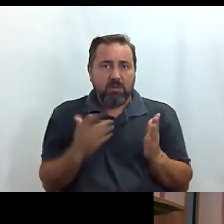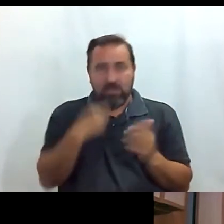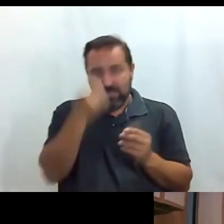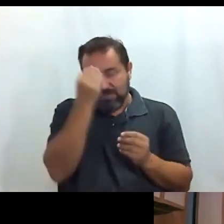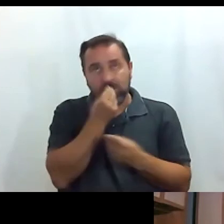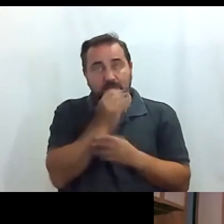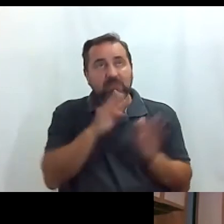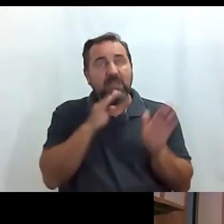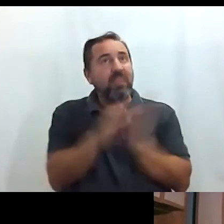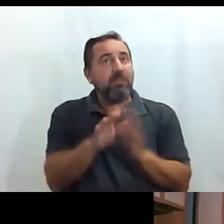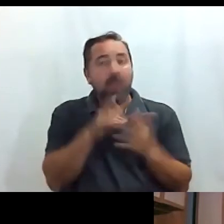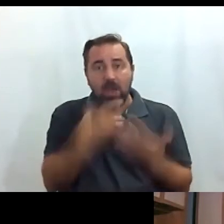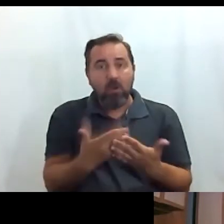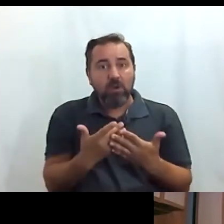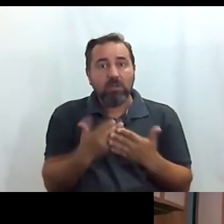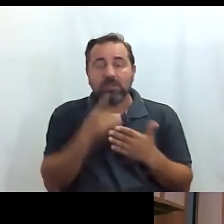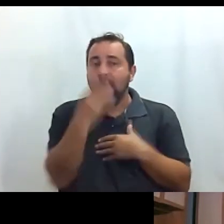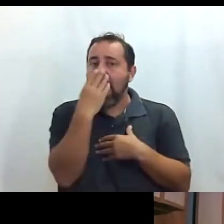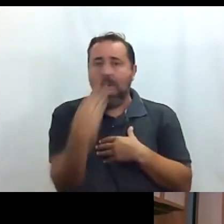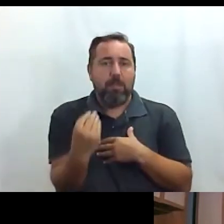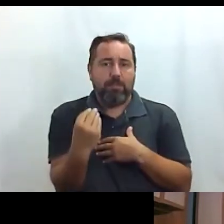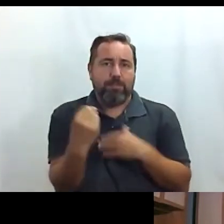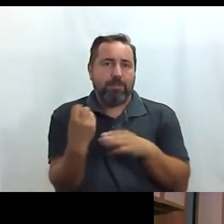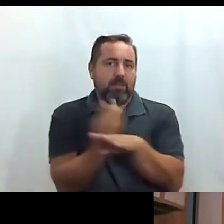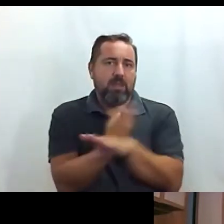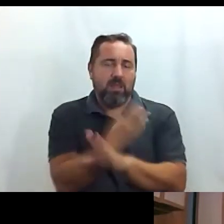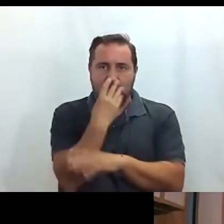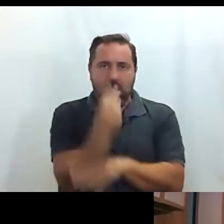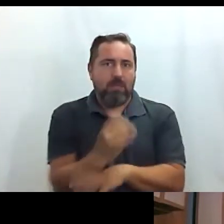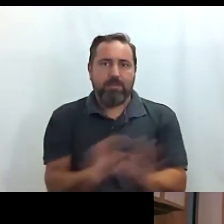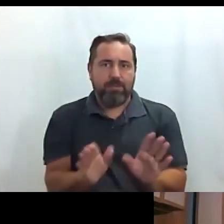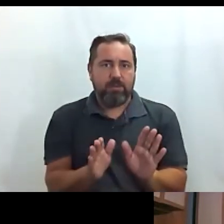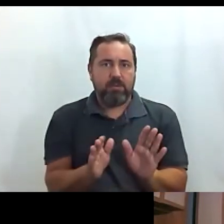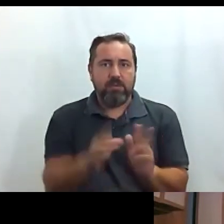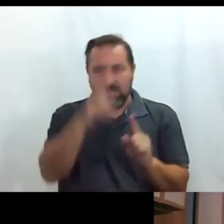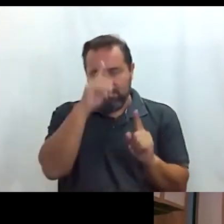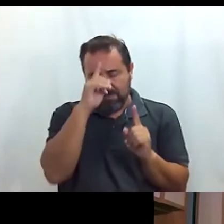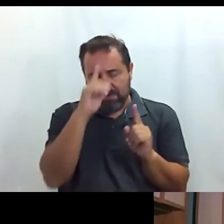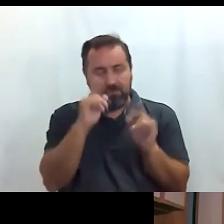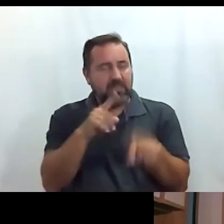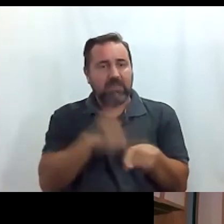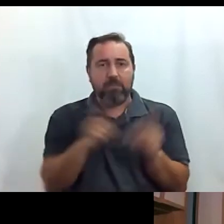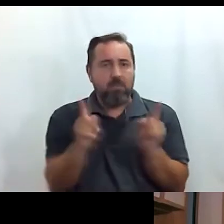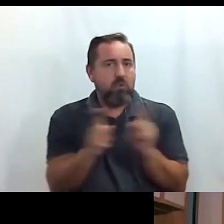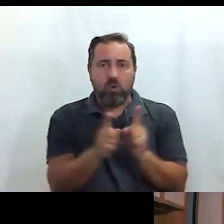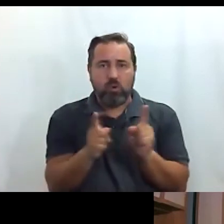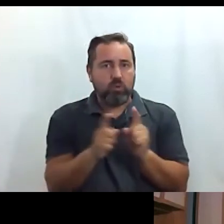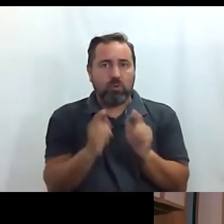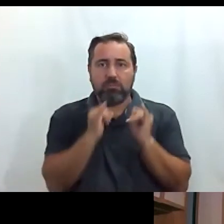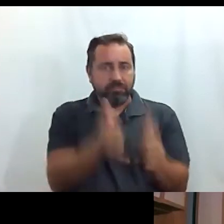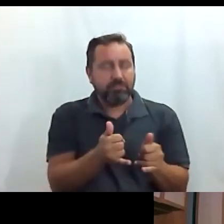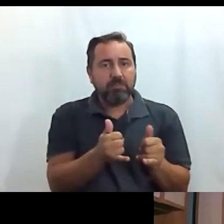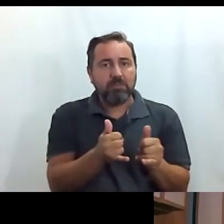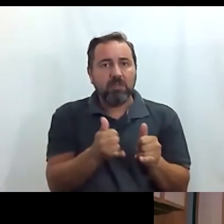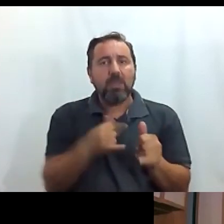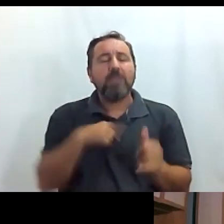medio más accesible ahora mismo es el tren el AVE o sea te plantas en Madrid en poco tiempo es un